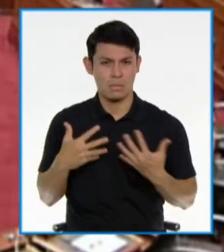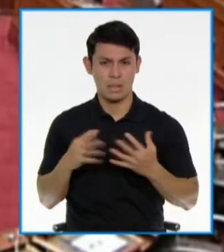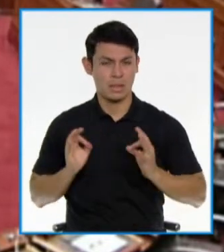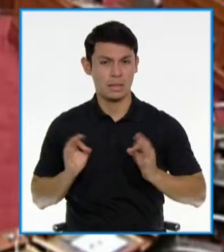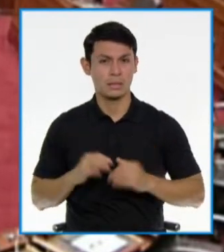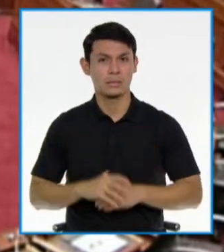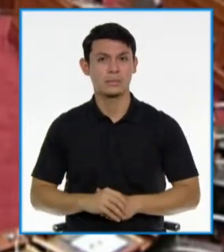Marta Chávez...